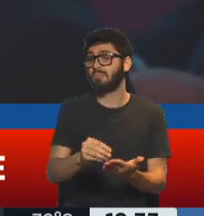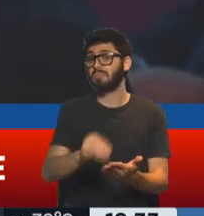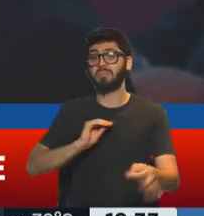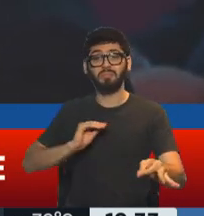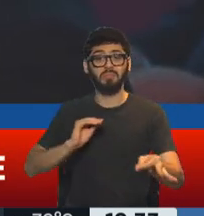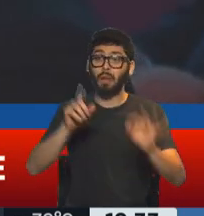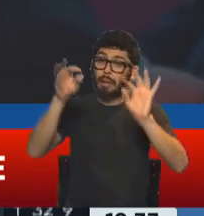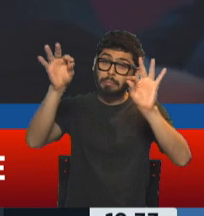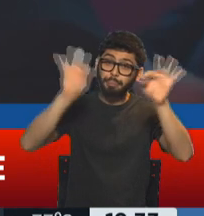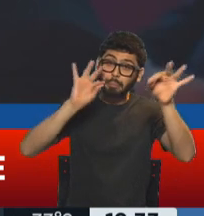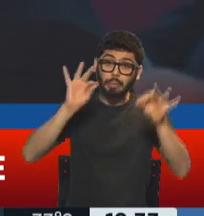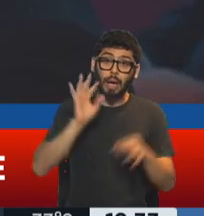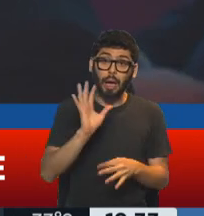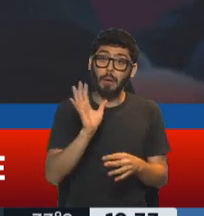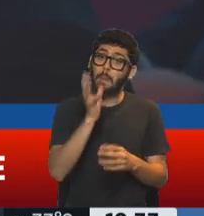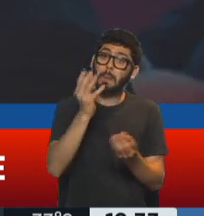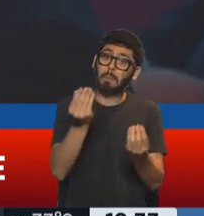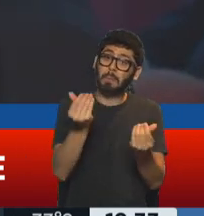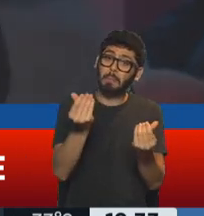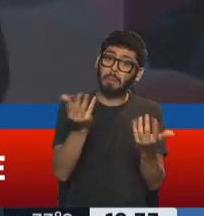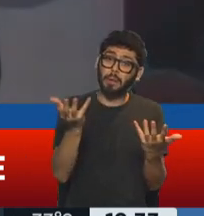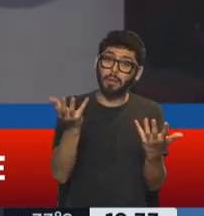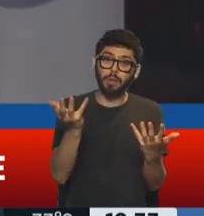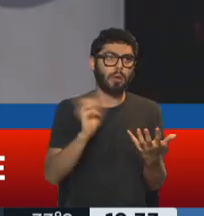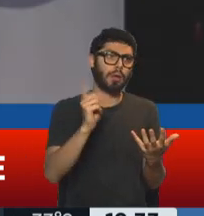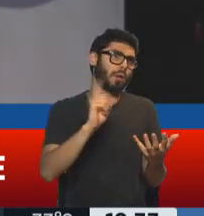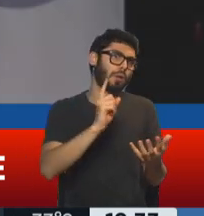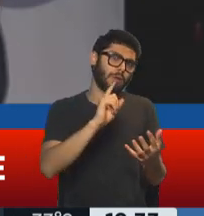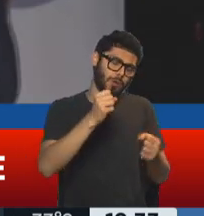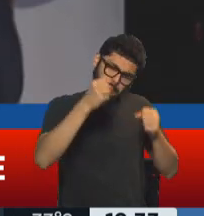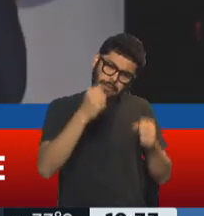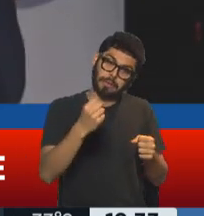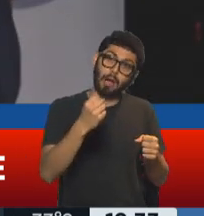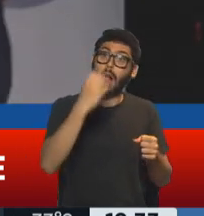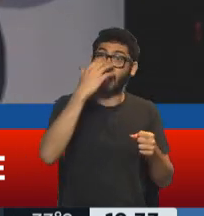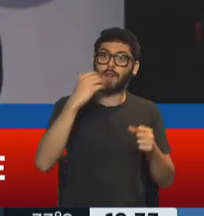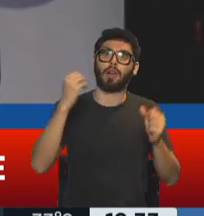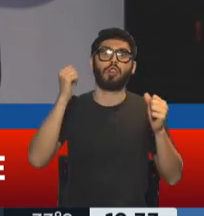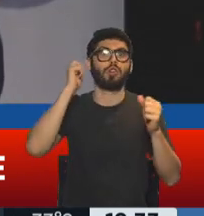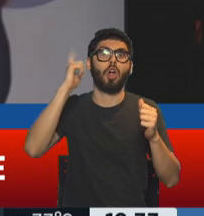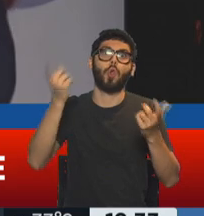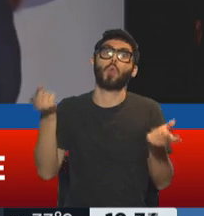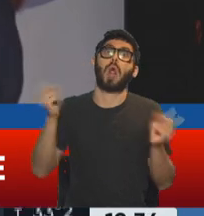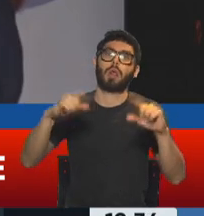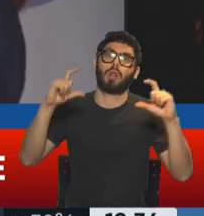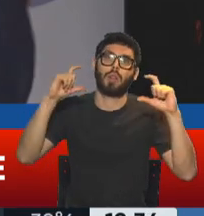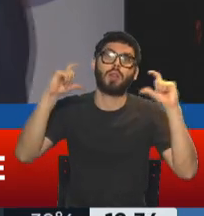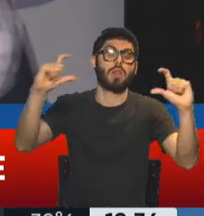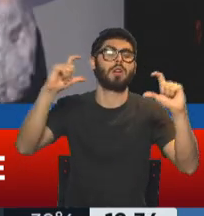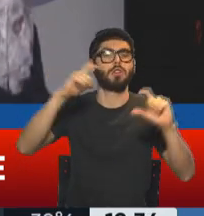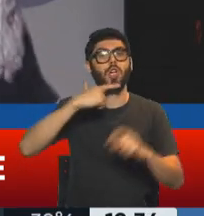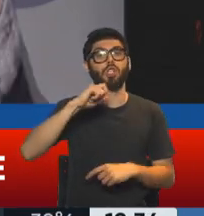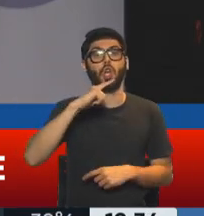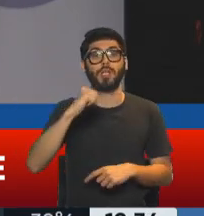importancia, y le dimos pelea, y Mercedes Sosa volvió a donde tenía que estar, y que